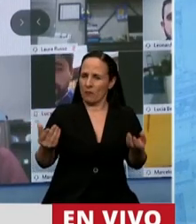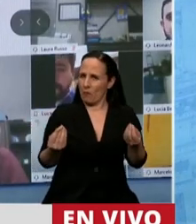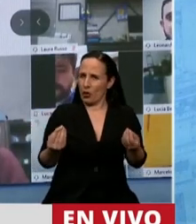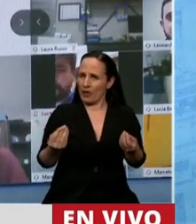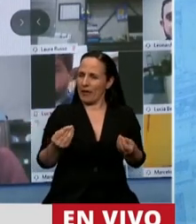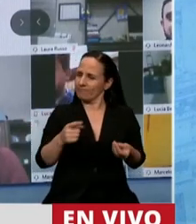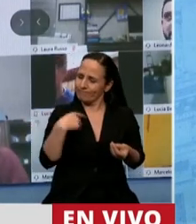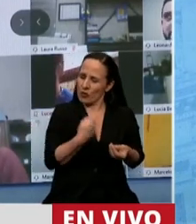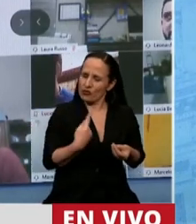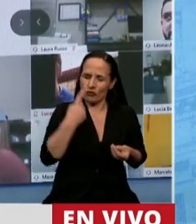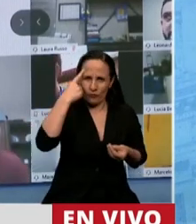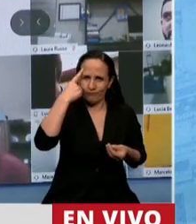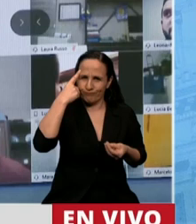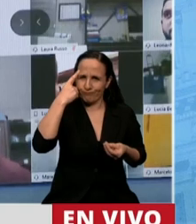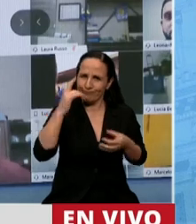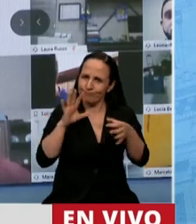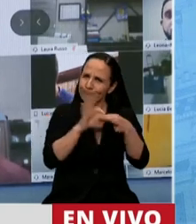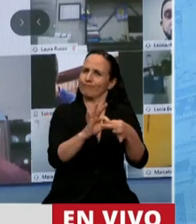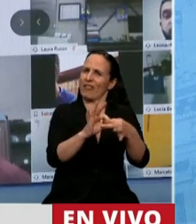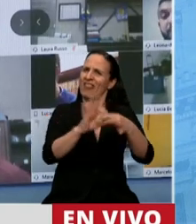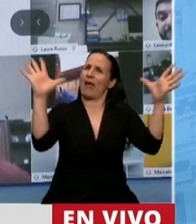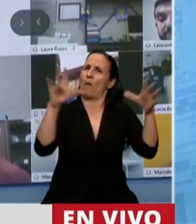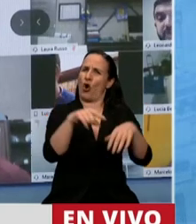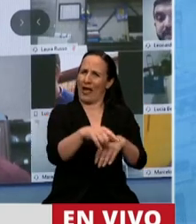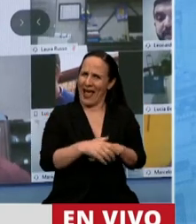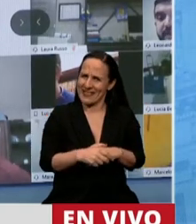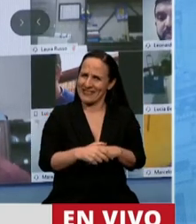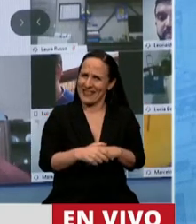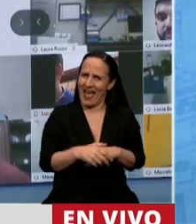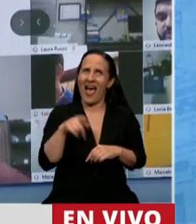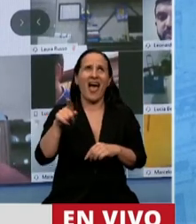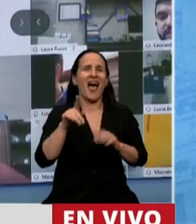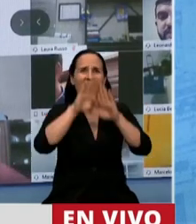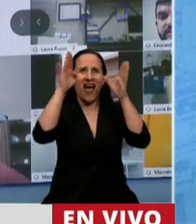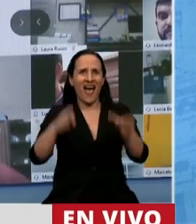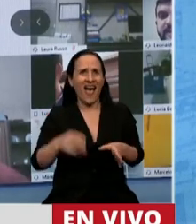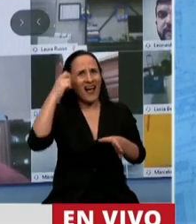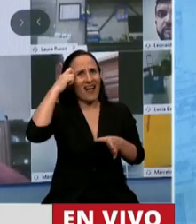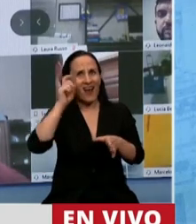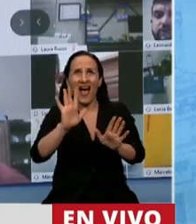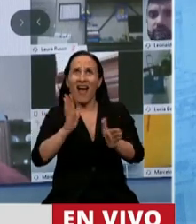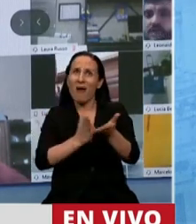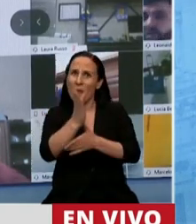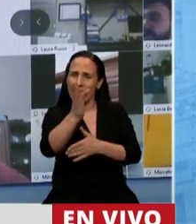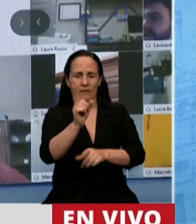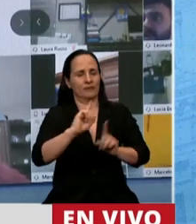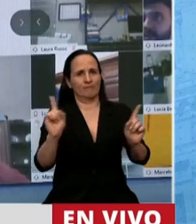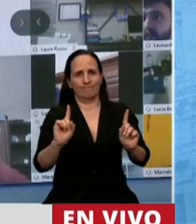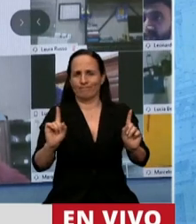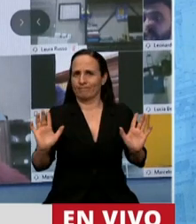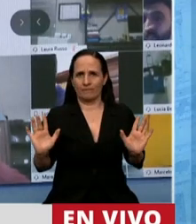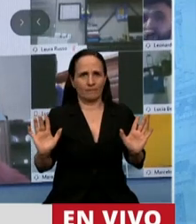la democracia, es que nos preocupa que se quiera desvirtuar el rol del Congreso de manera indefinida. Y acá